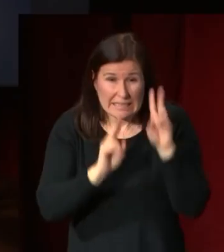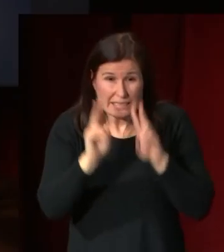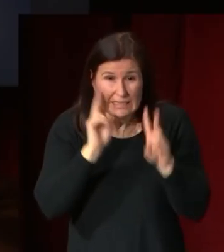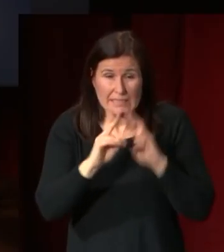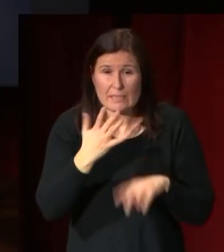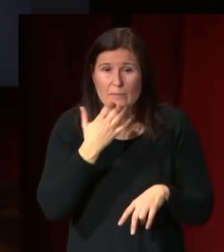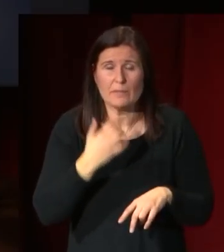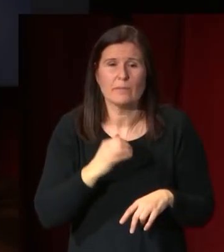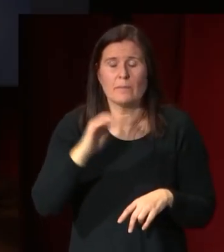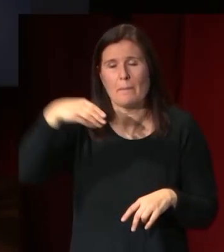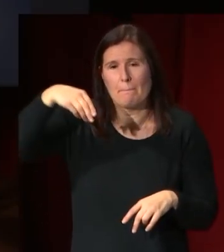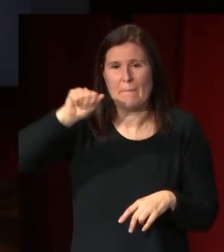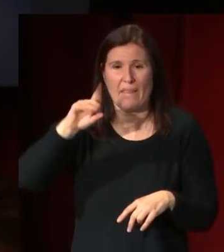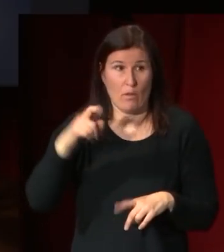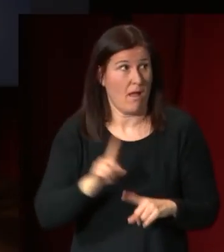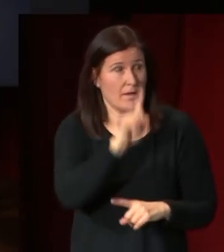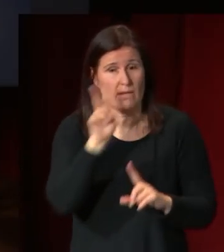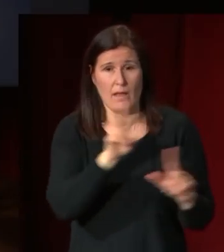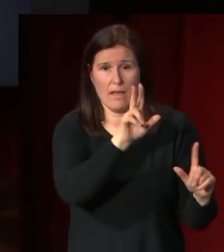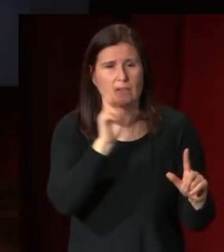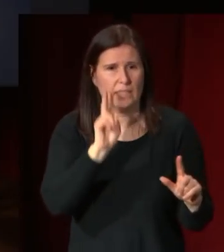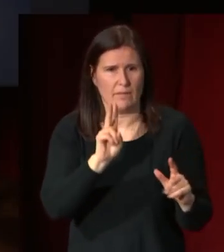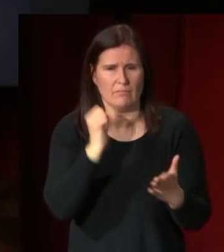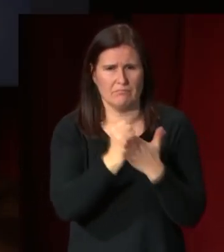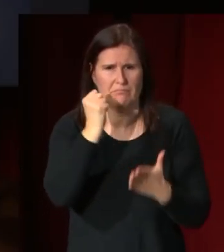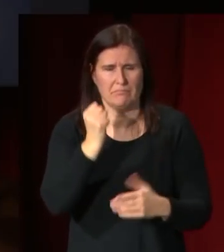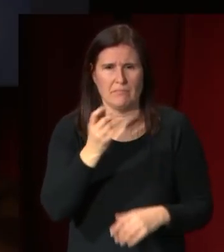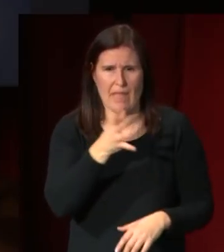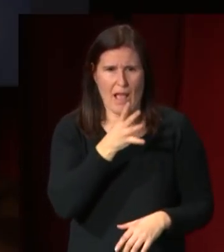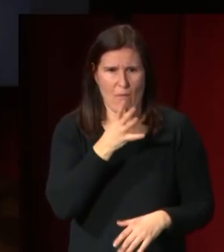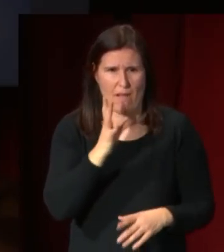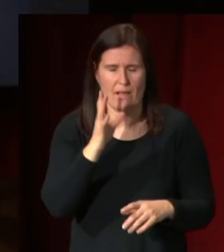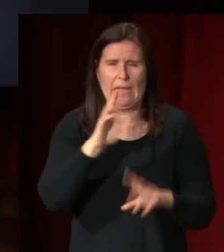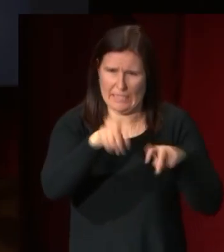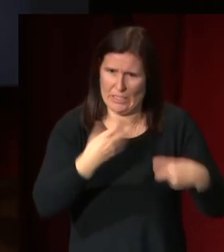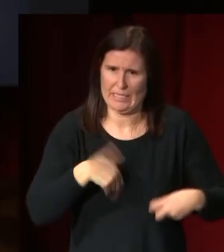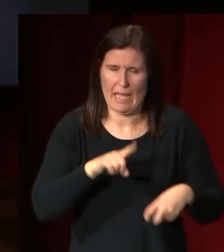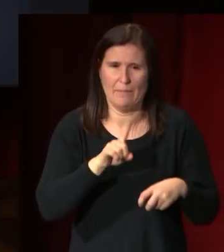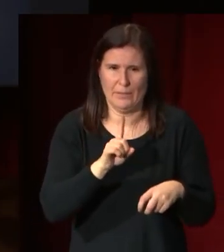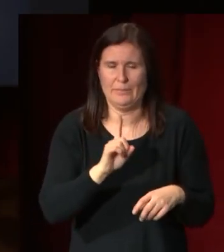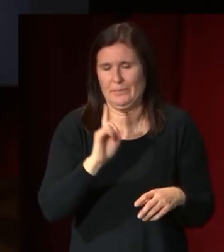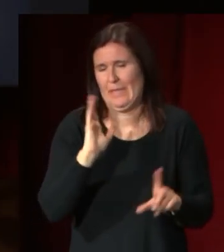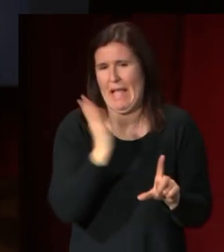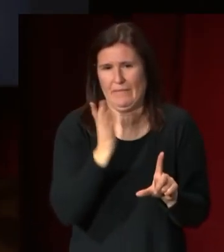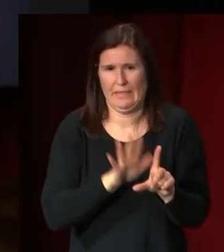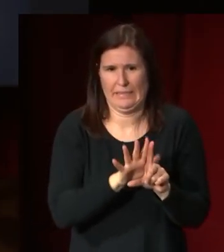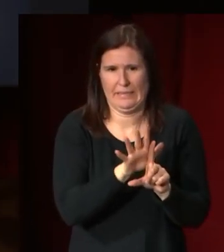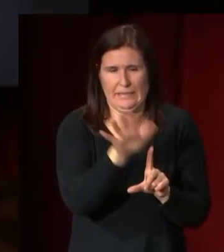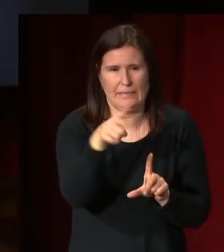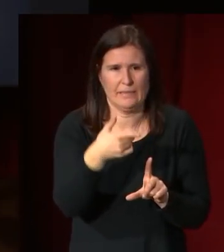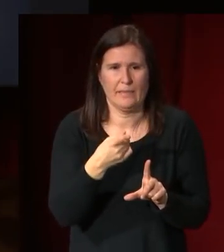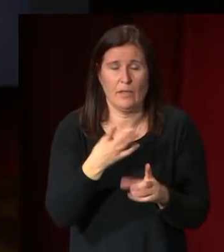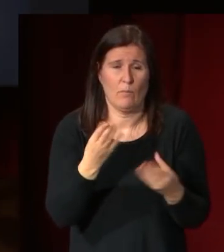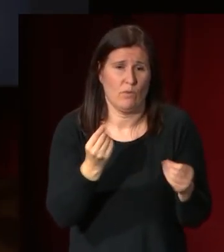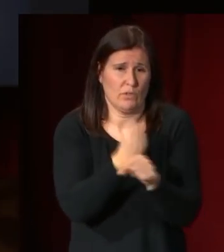por ejemplo la de José de Madrazo arriba se puede ver la marca del agua que está restaurado pero que quedaron afectados porque muchas de las